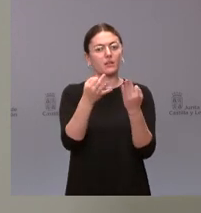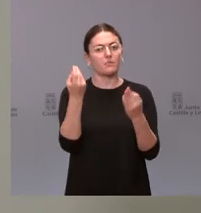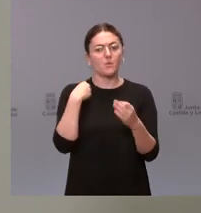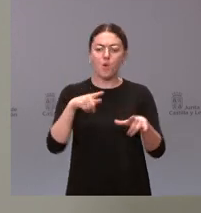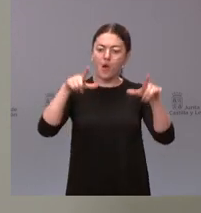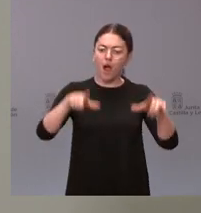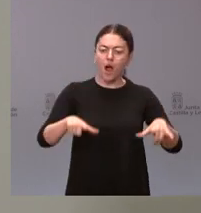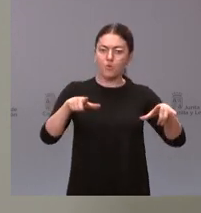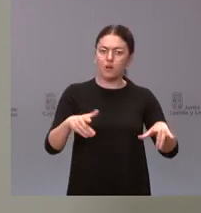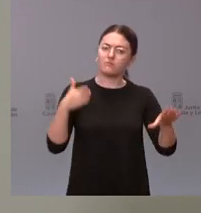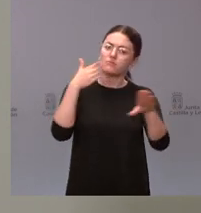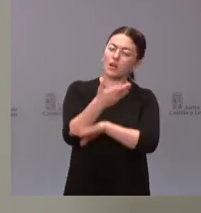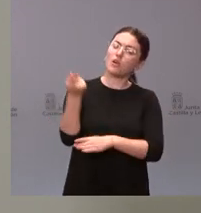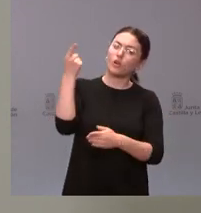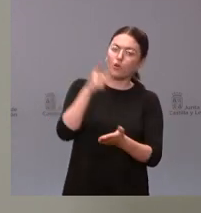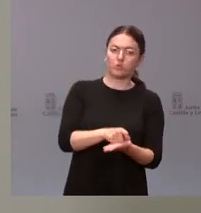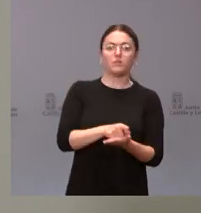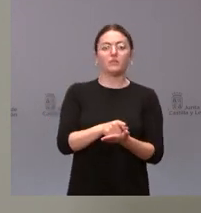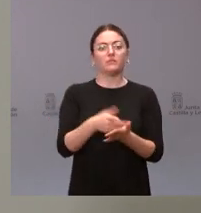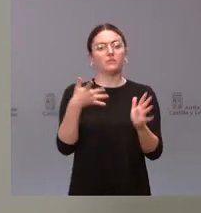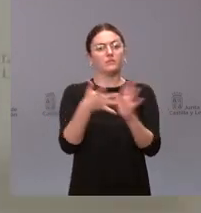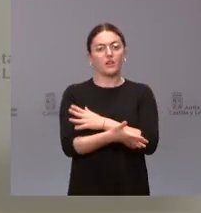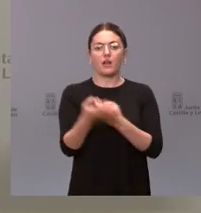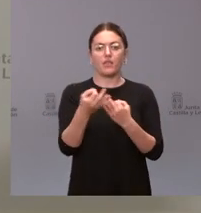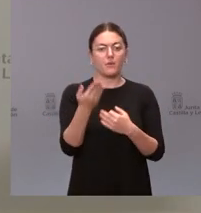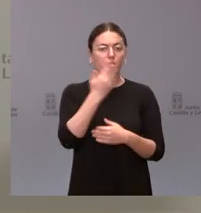y por tanto al desarrollo de la actividad ordinaria por lo que resta de curso